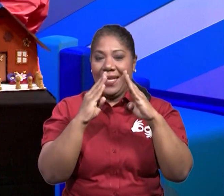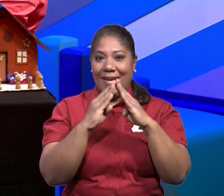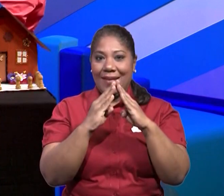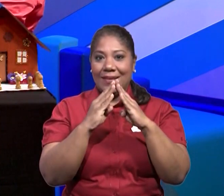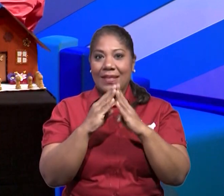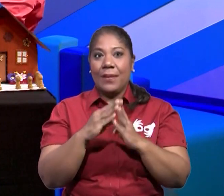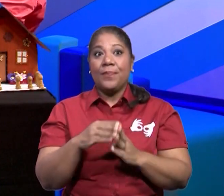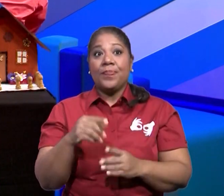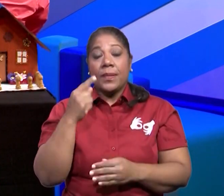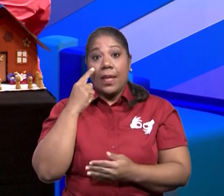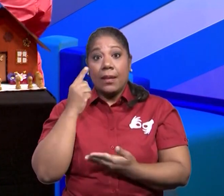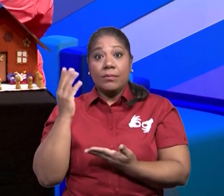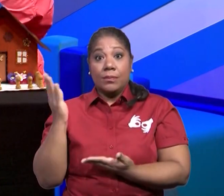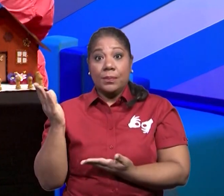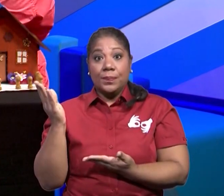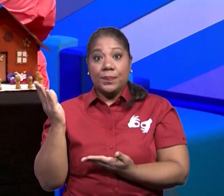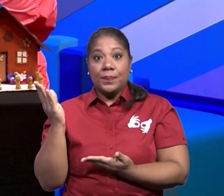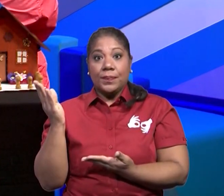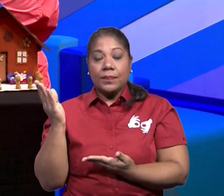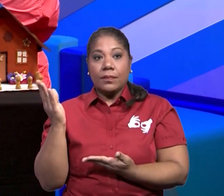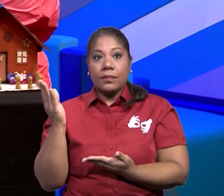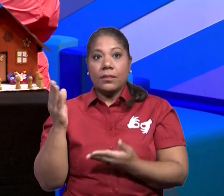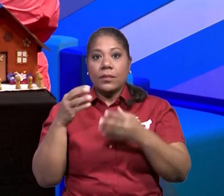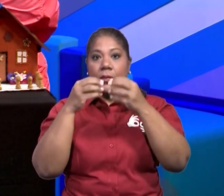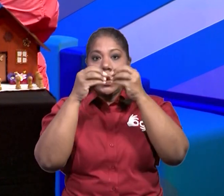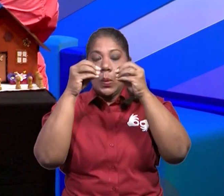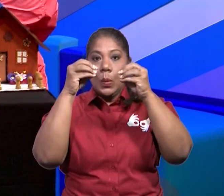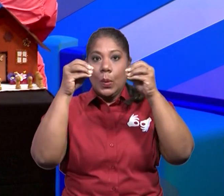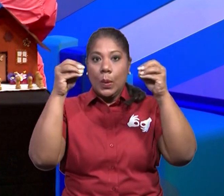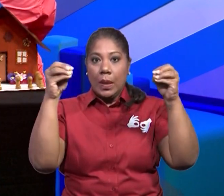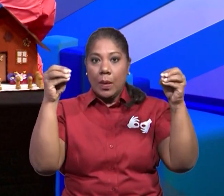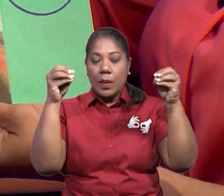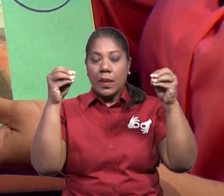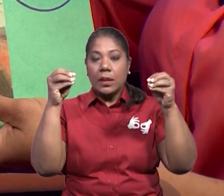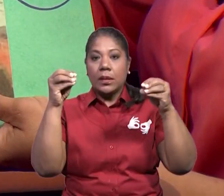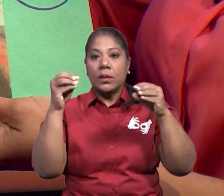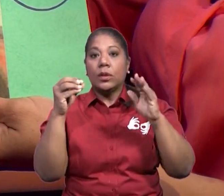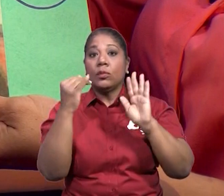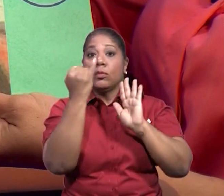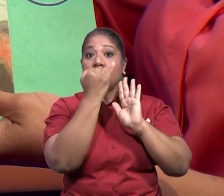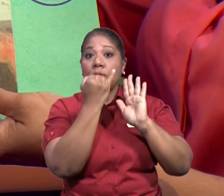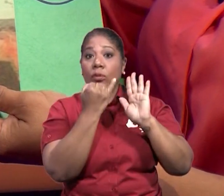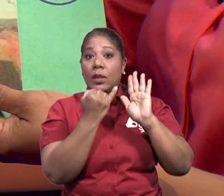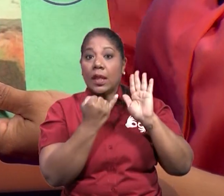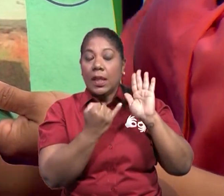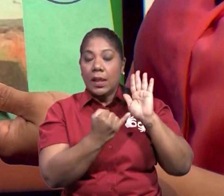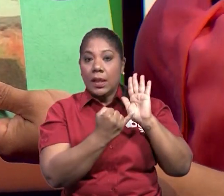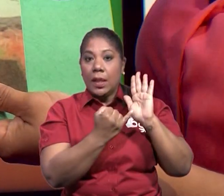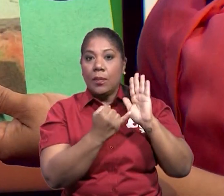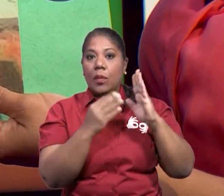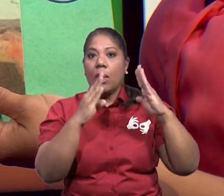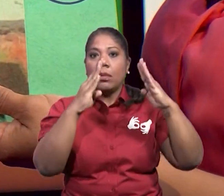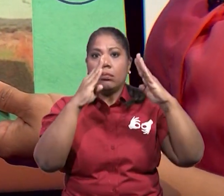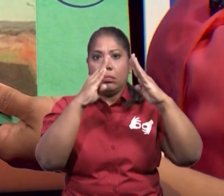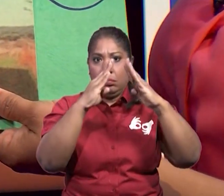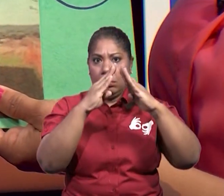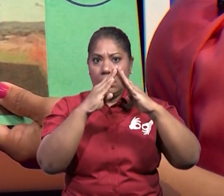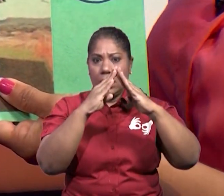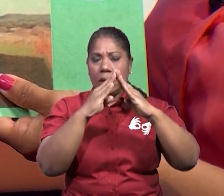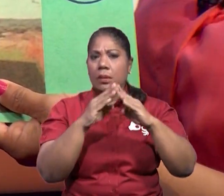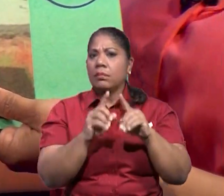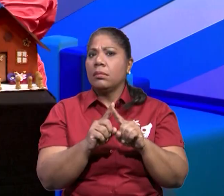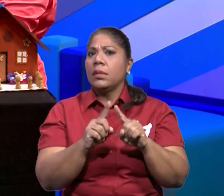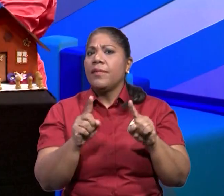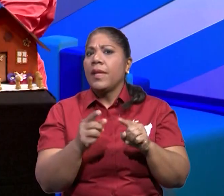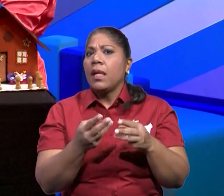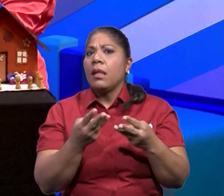aquí una oración, ¿verdad? Y la figura de un tipo de vivienda. Cada